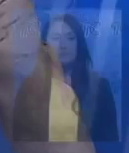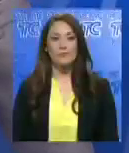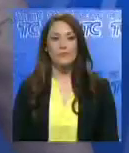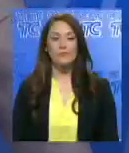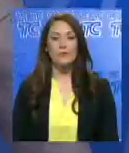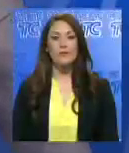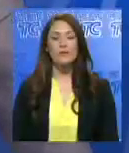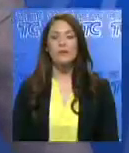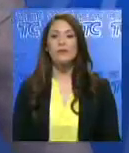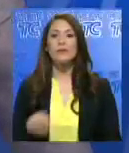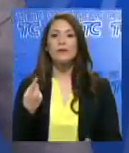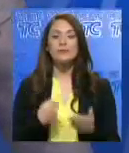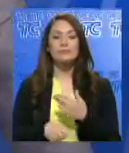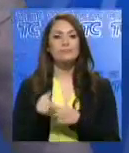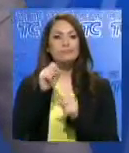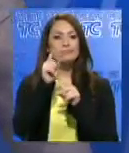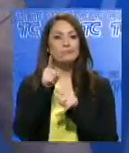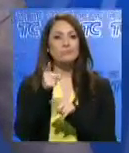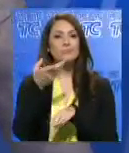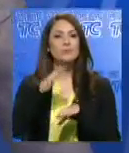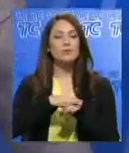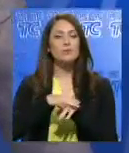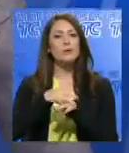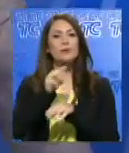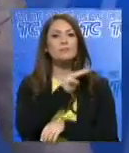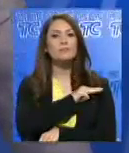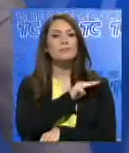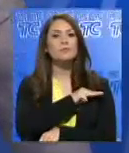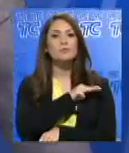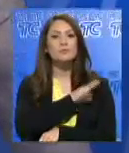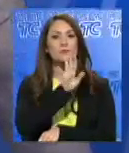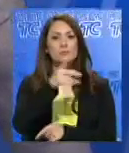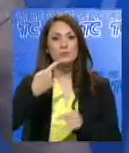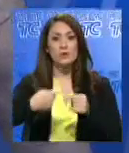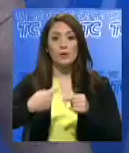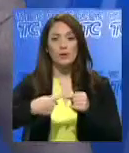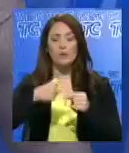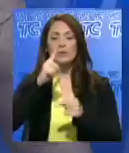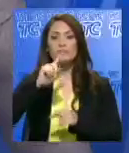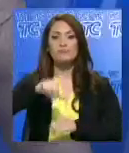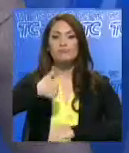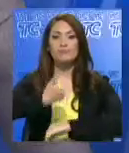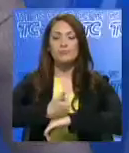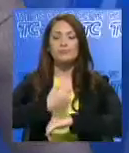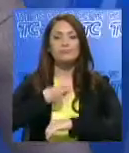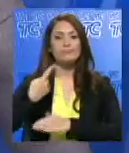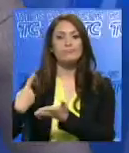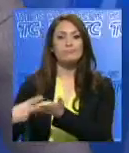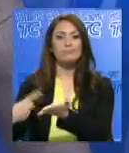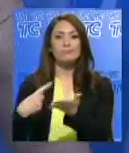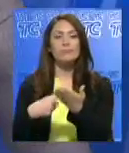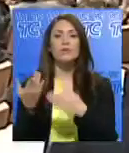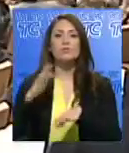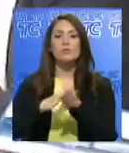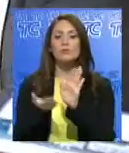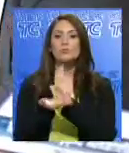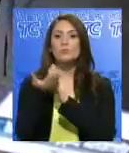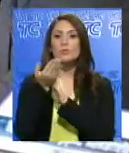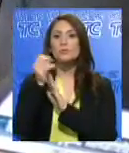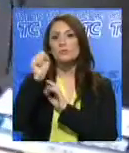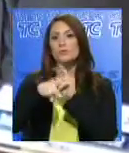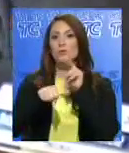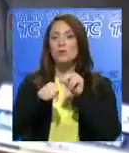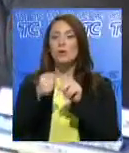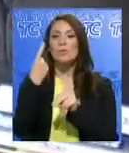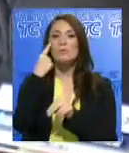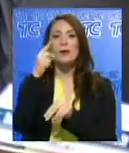En medio de cuestionamientos, el Consejo Metropolitano de Quito sesionará este jueves para debatir definitivamente el alza de las tarifas del